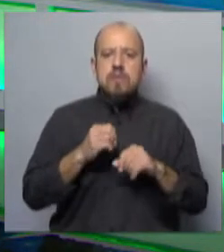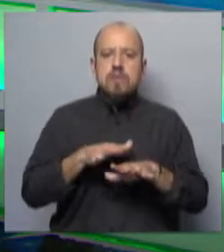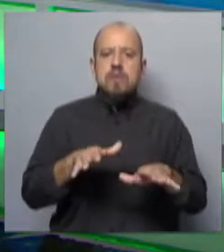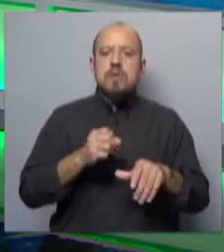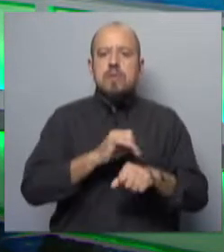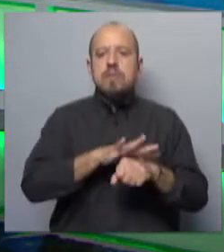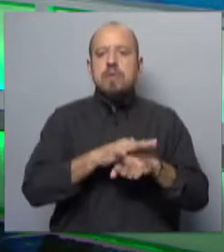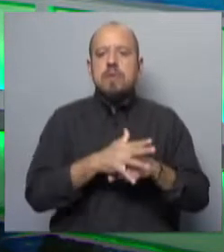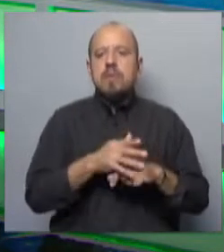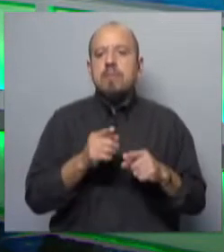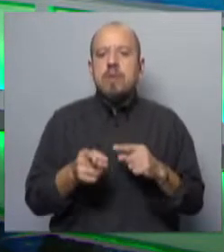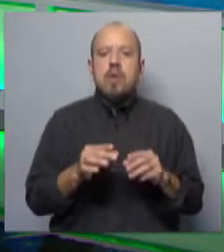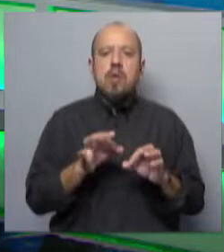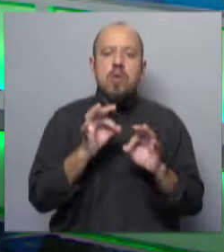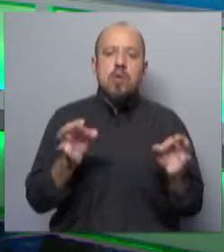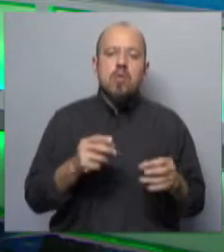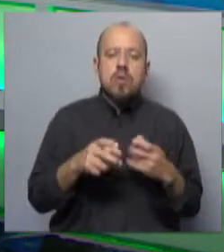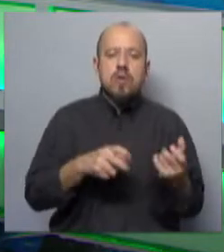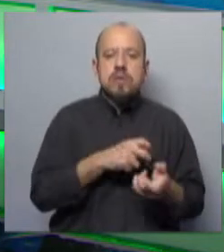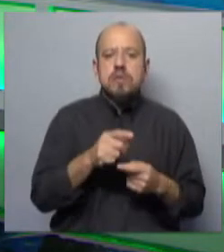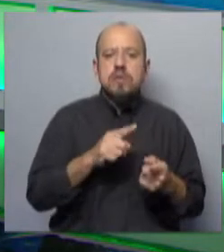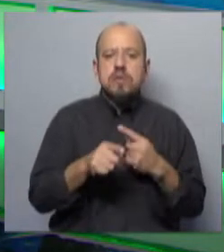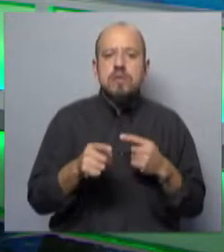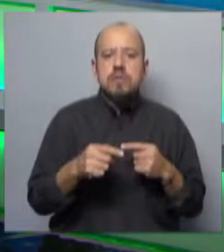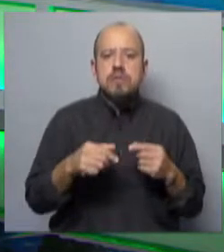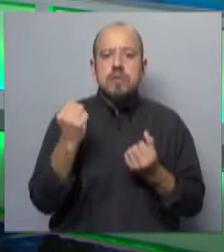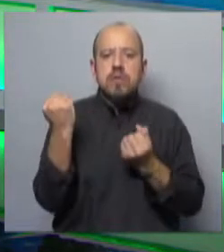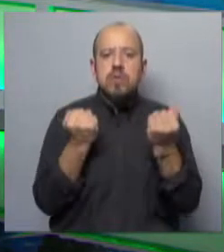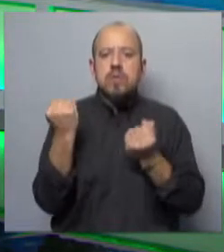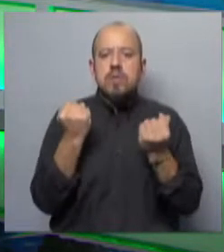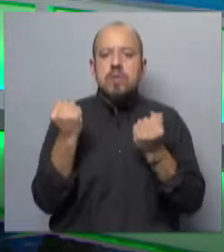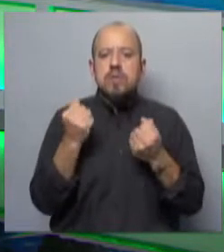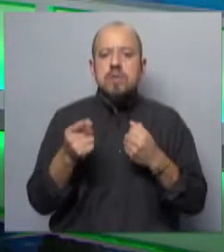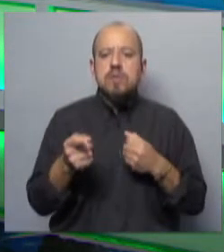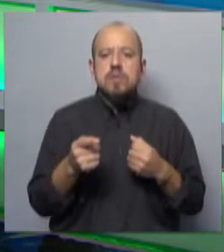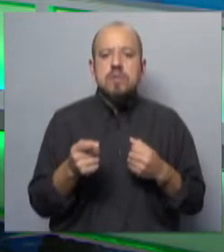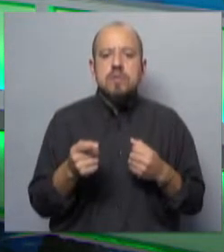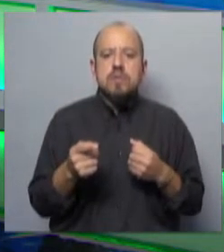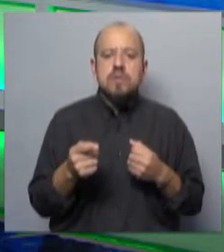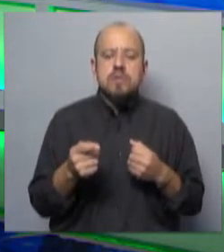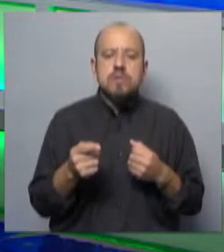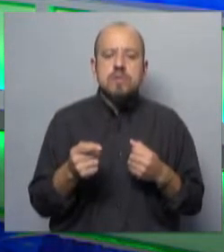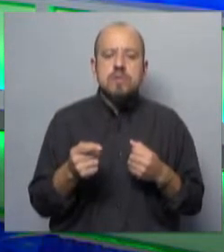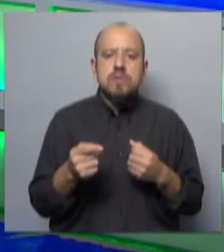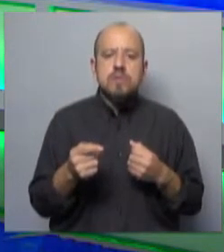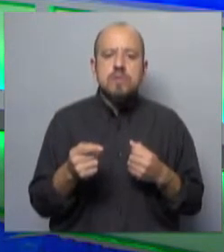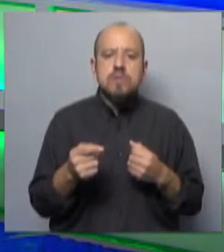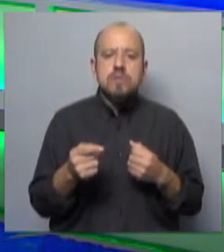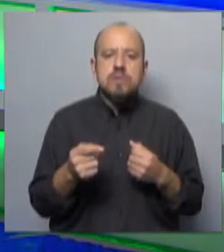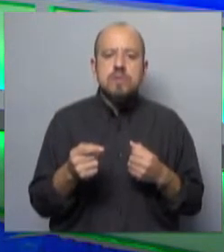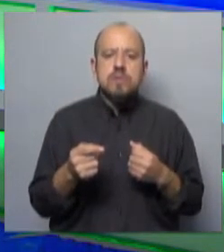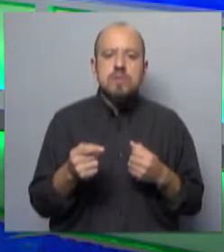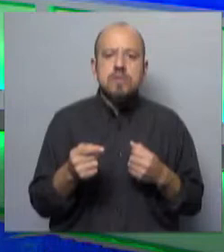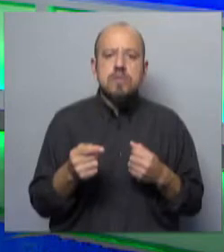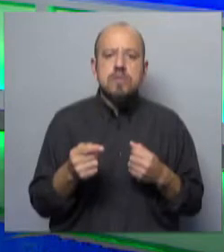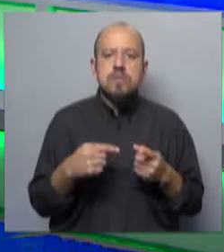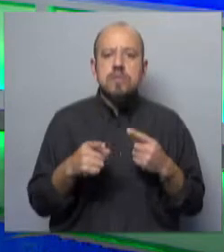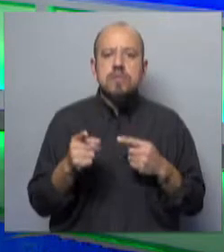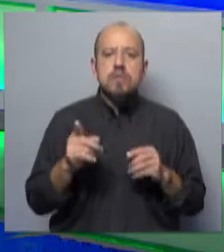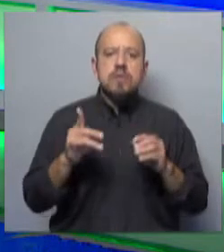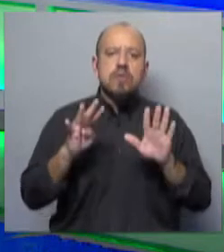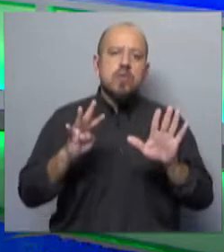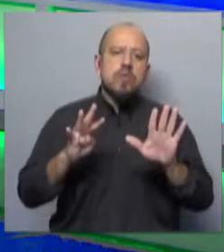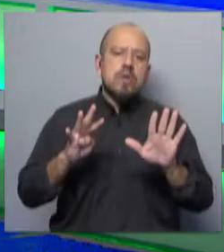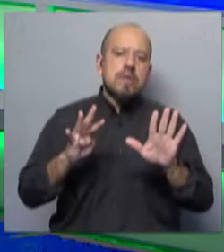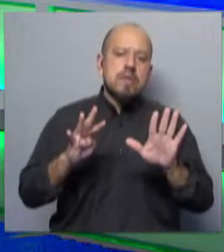o una crisis profunda desde el punto de vista económico. Si nosotros miramos, tenemos, digamos, del 97